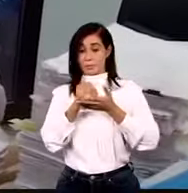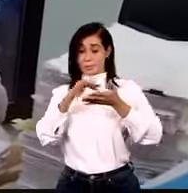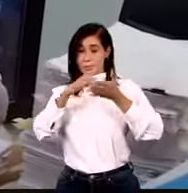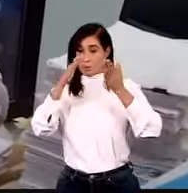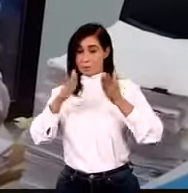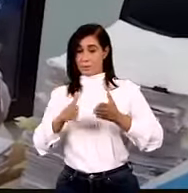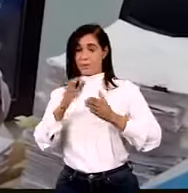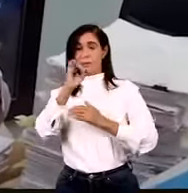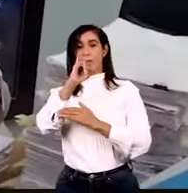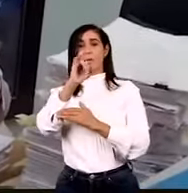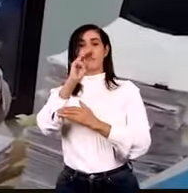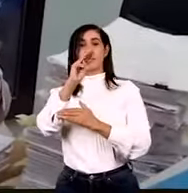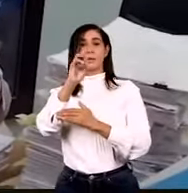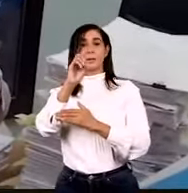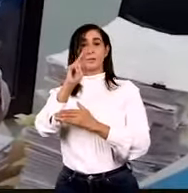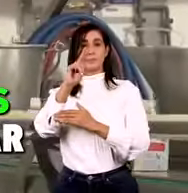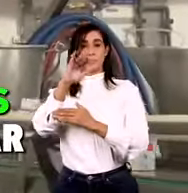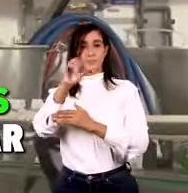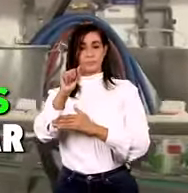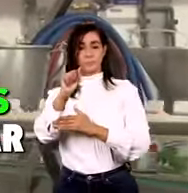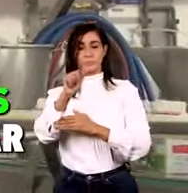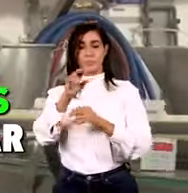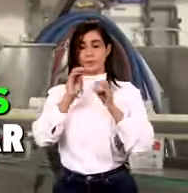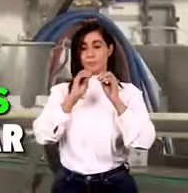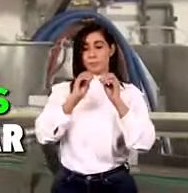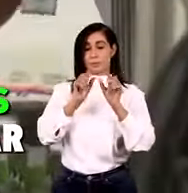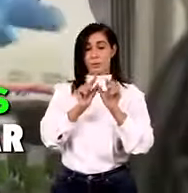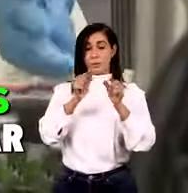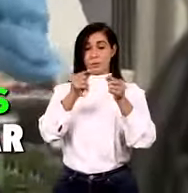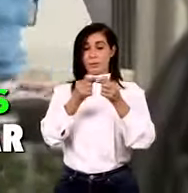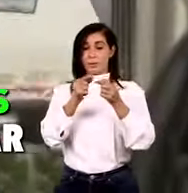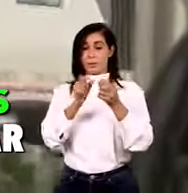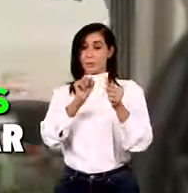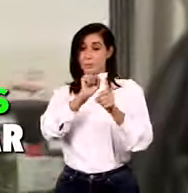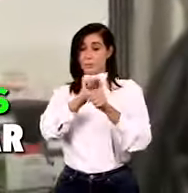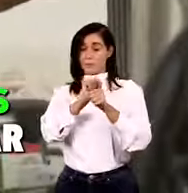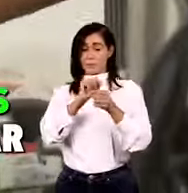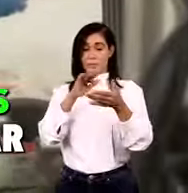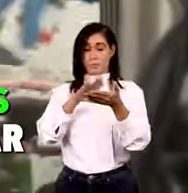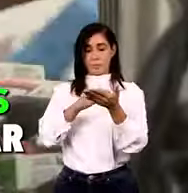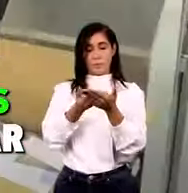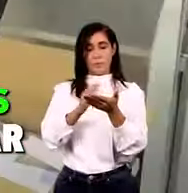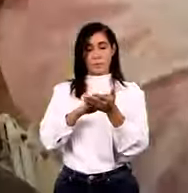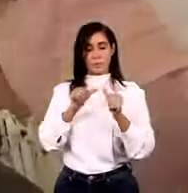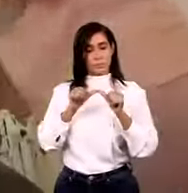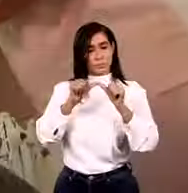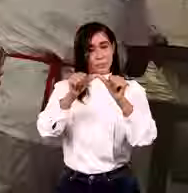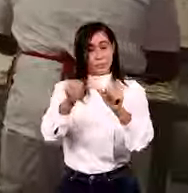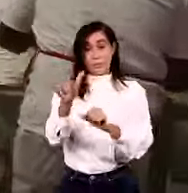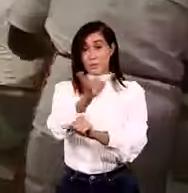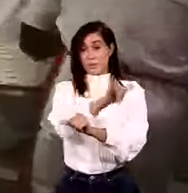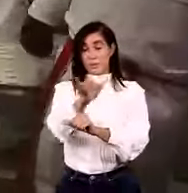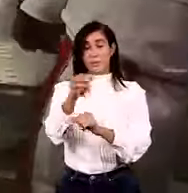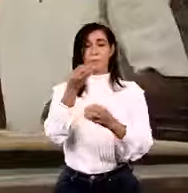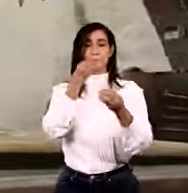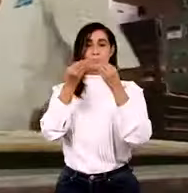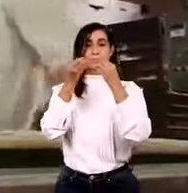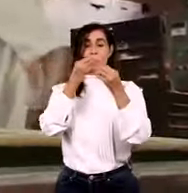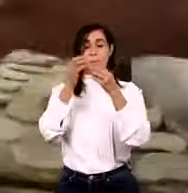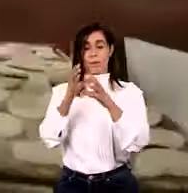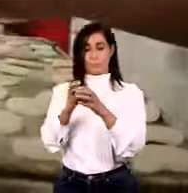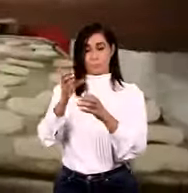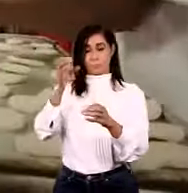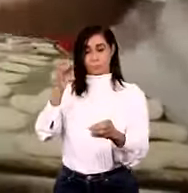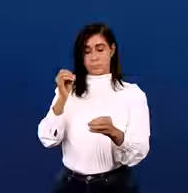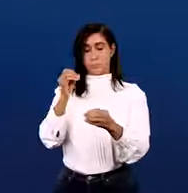Bienestar Estudiantil, INAVIE, instruyó a los proveedores de almuerzo escolar continuar la entrega de